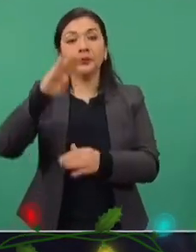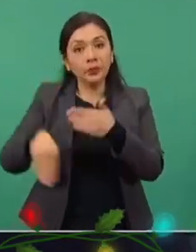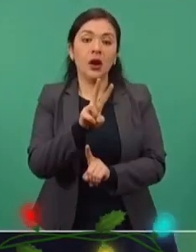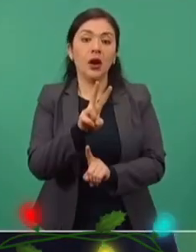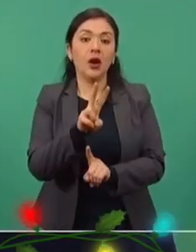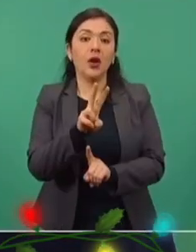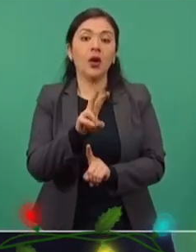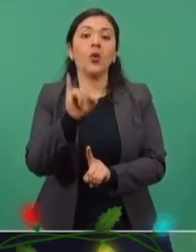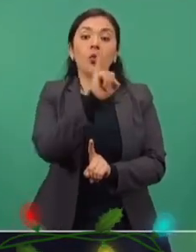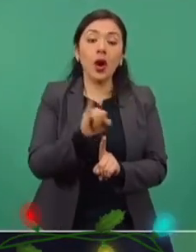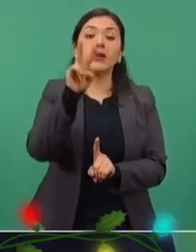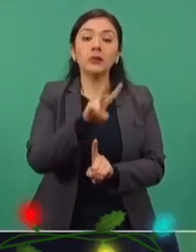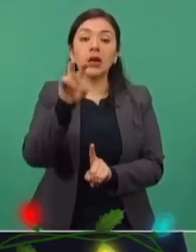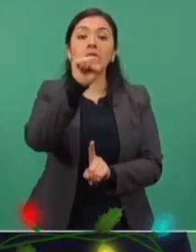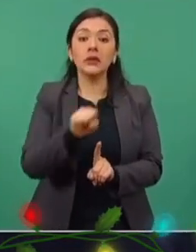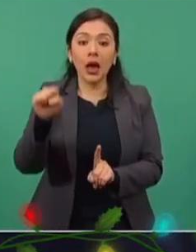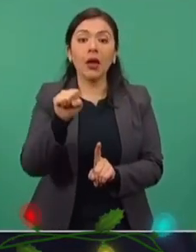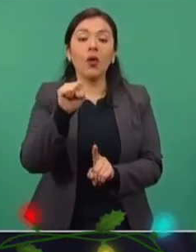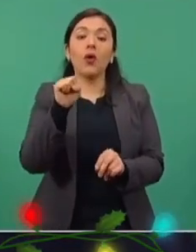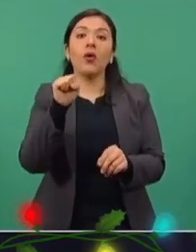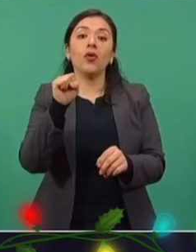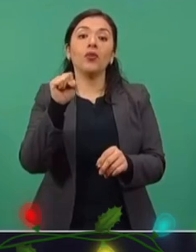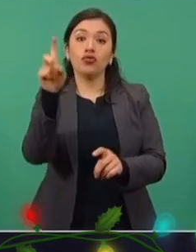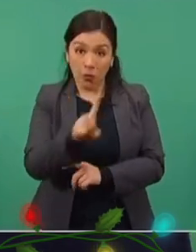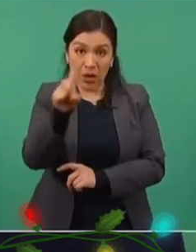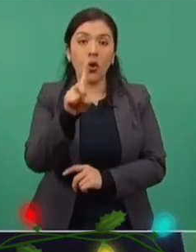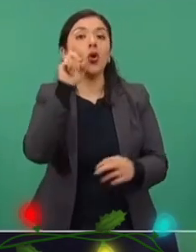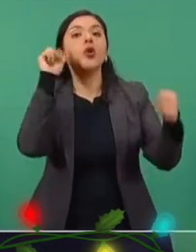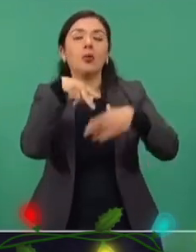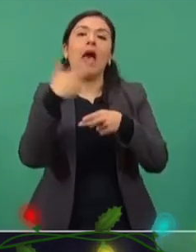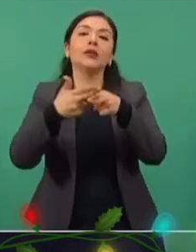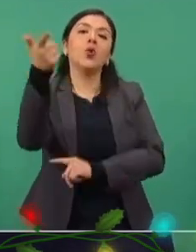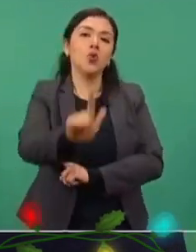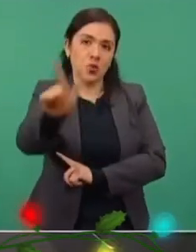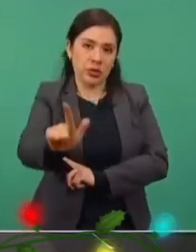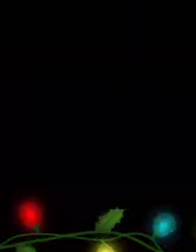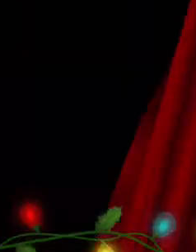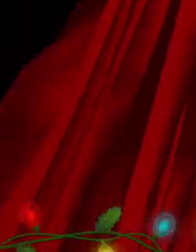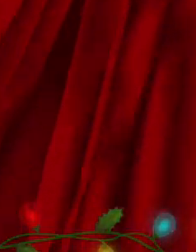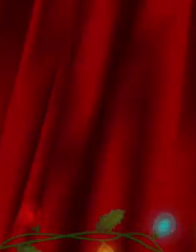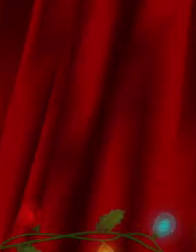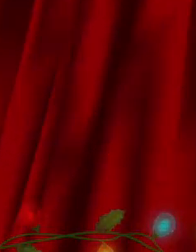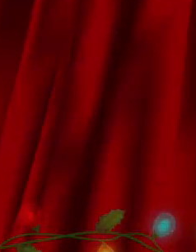ya no estamos, jueves, viernes, sábado, regresamos, digo domingo y regresamos el lunes, así va a ser.